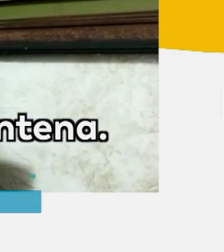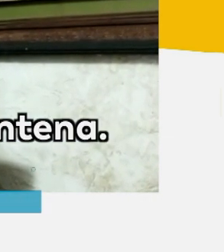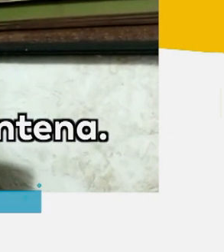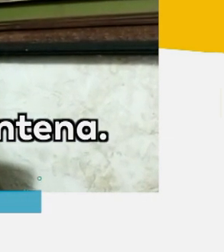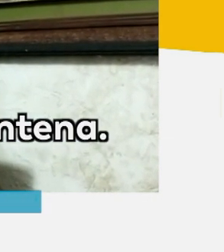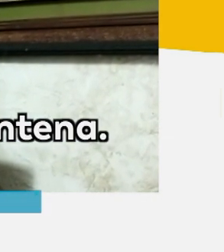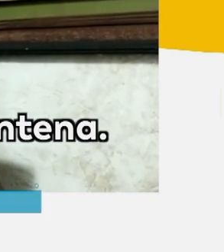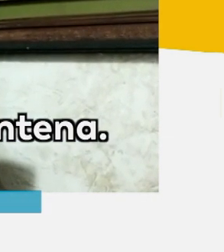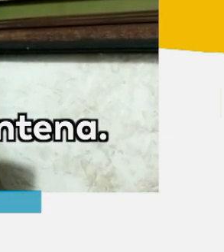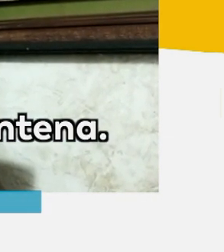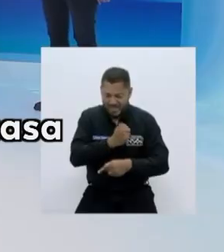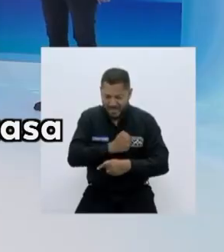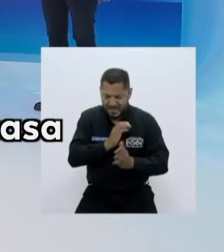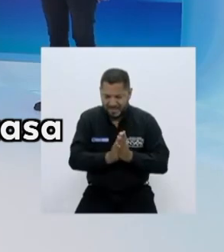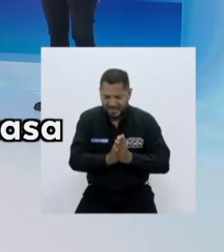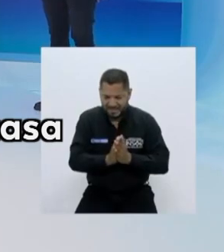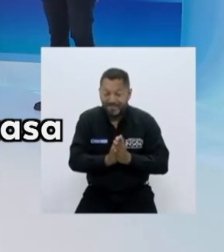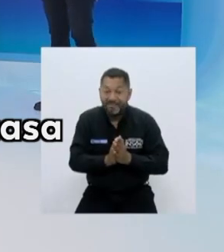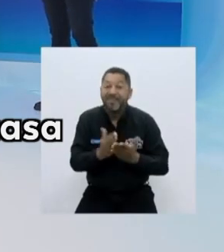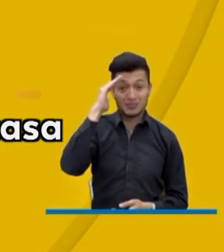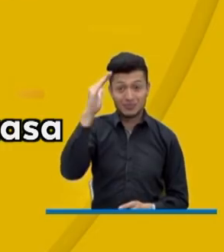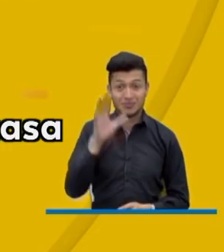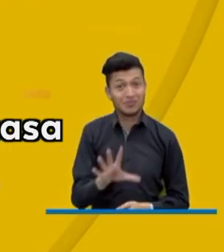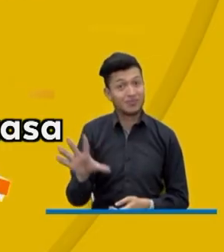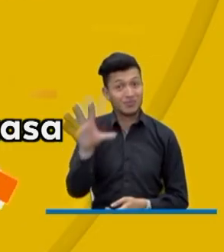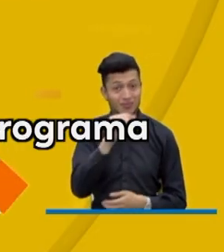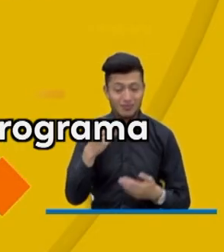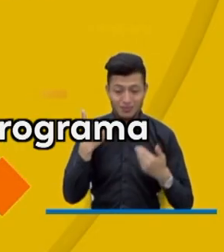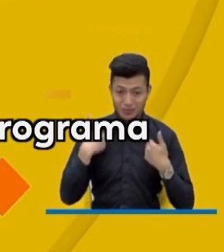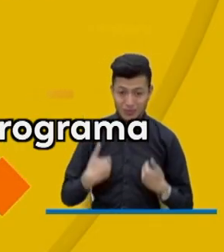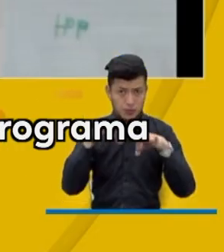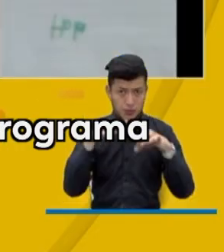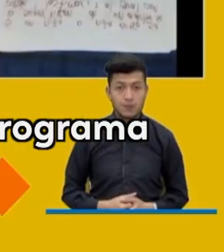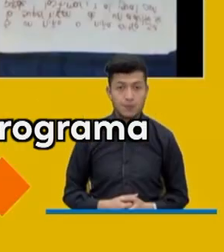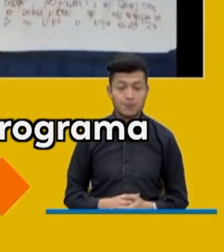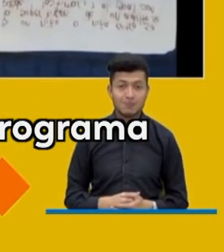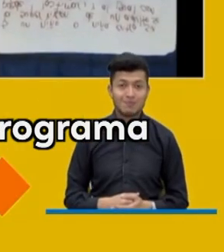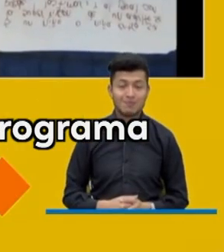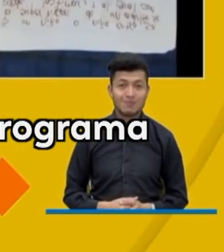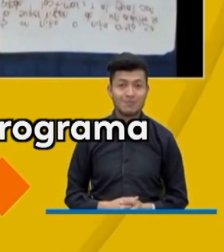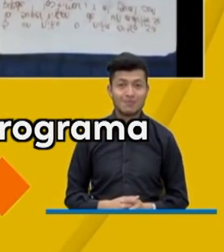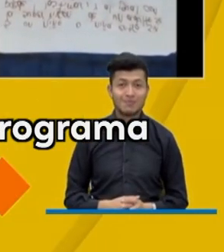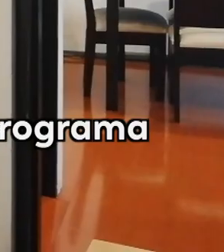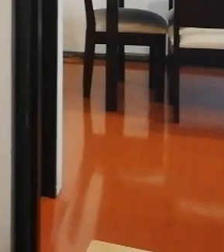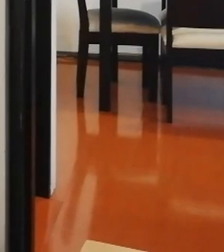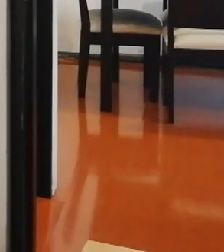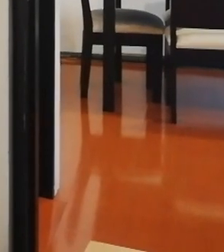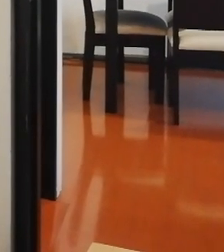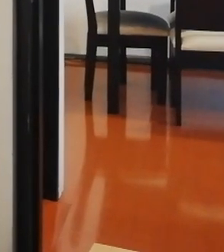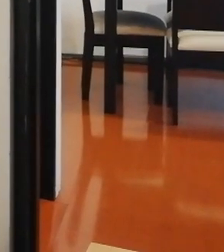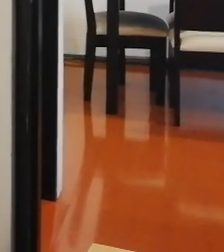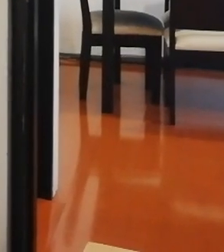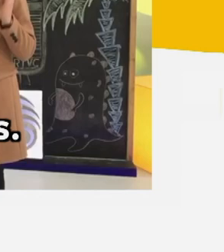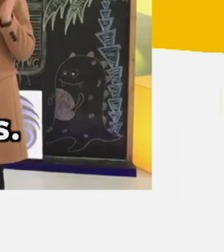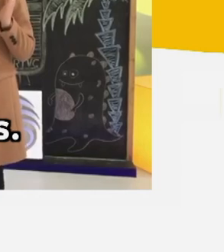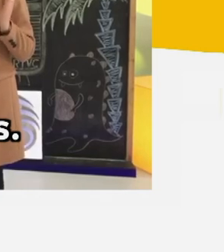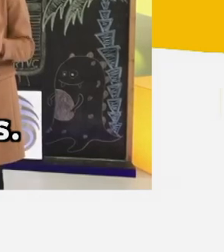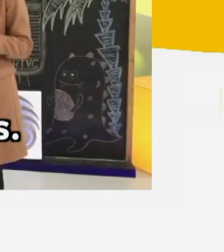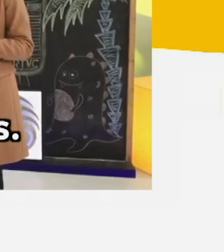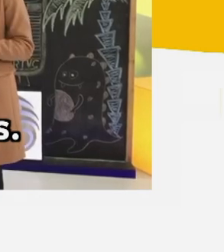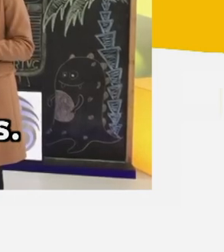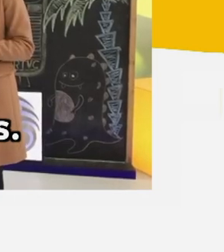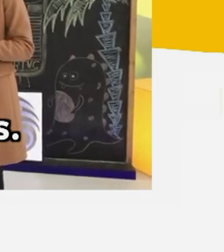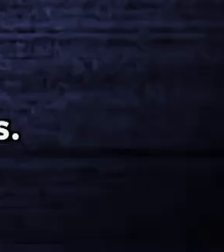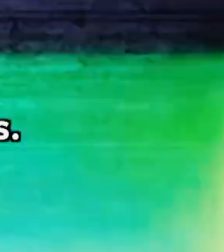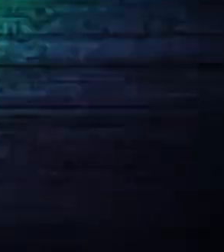lejos de mis compañeros en esta cuarentena. Lo más mágico de Profe en tu Casa ha sido el alcance que ha tenido el programa a todas las regiones y los